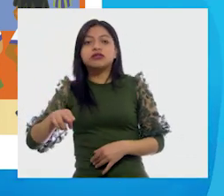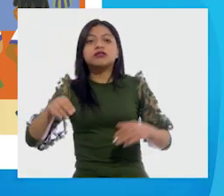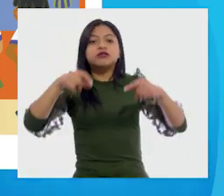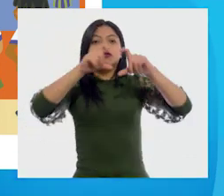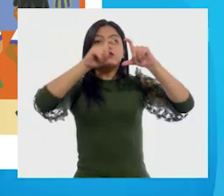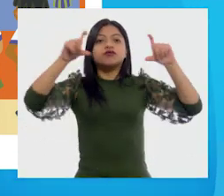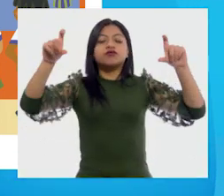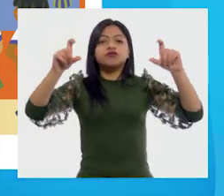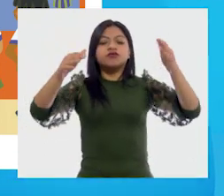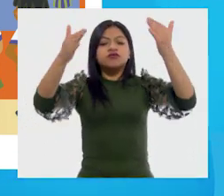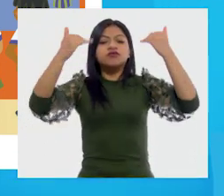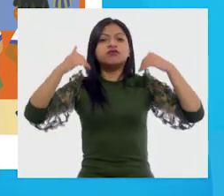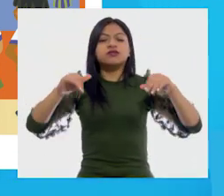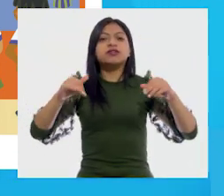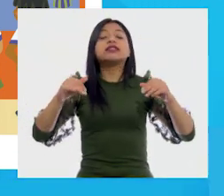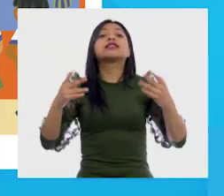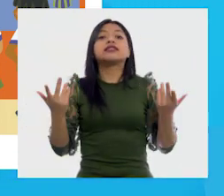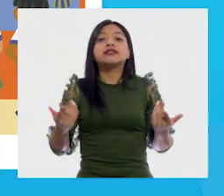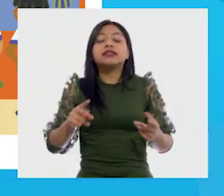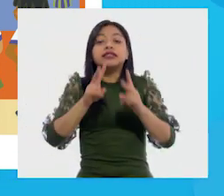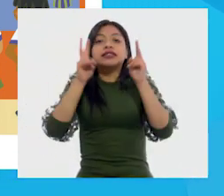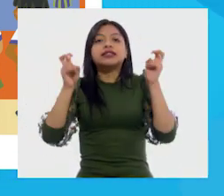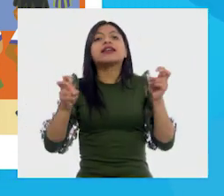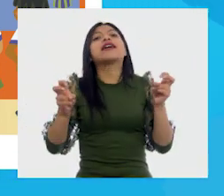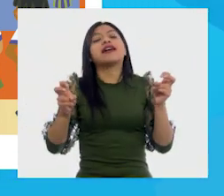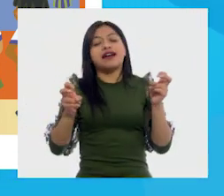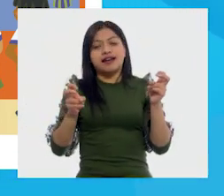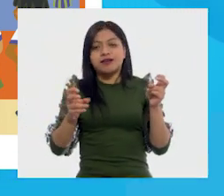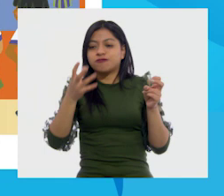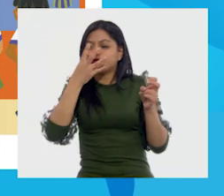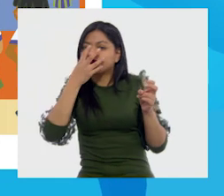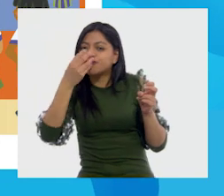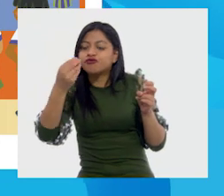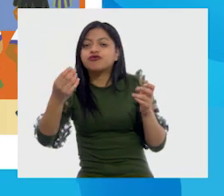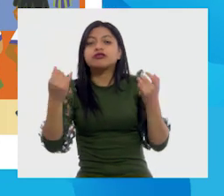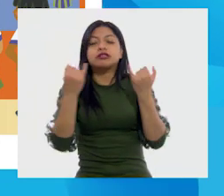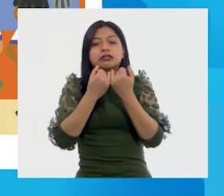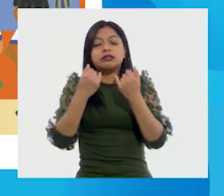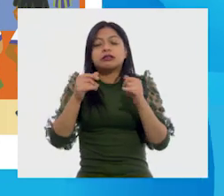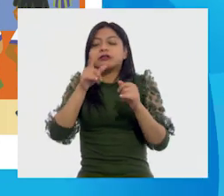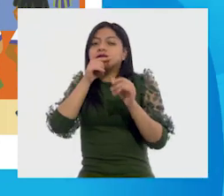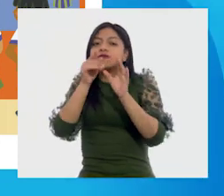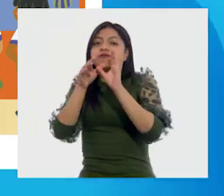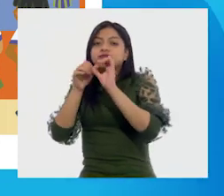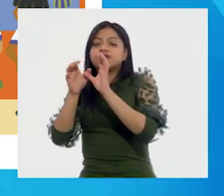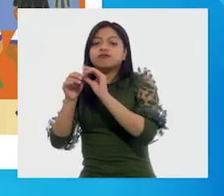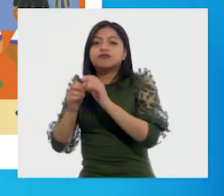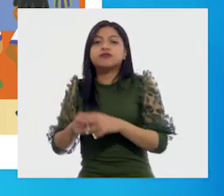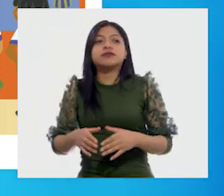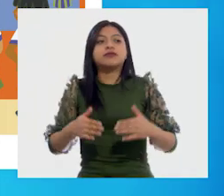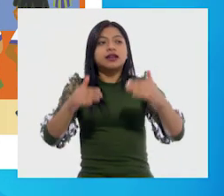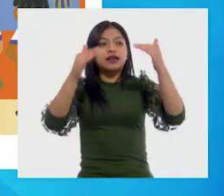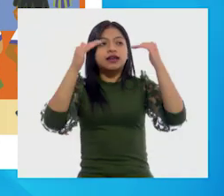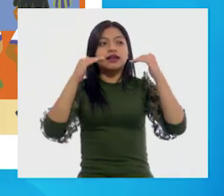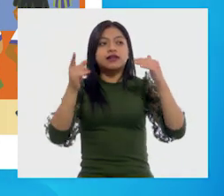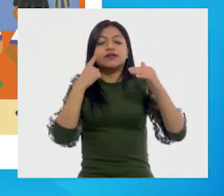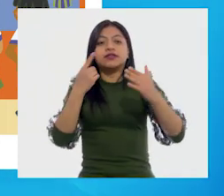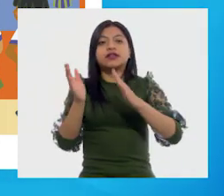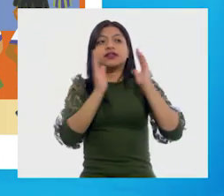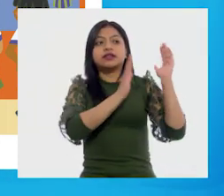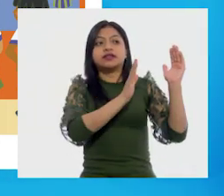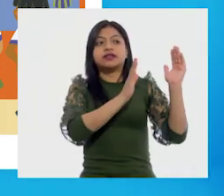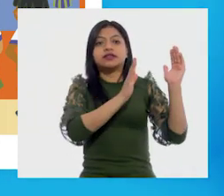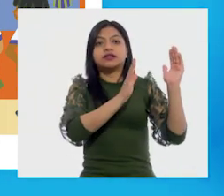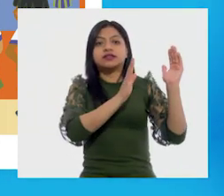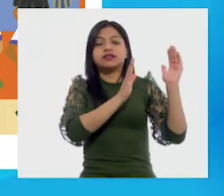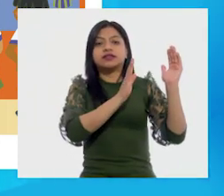¿cuál será? Ah, y viene abajo la zorra y la cigüeña. Y después vemos también, maestra, ahí al lado dice qué,